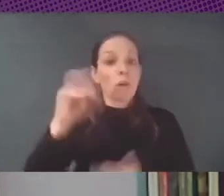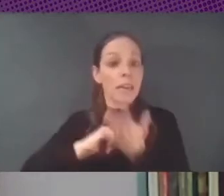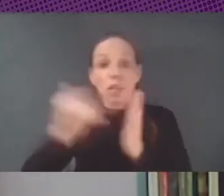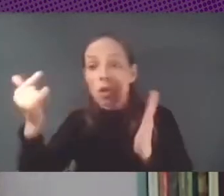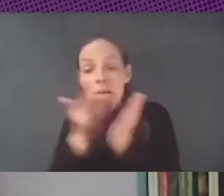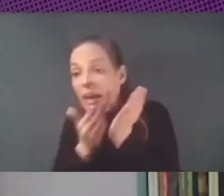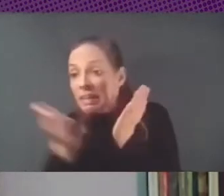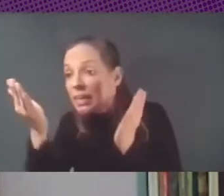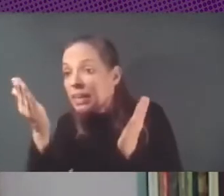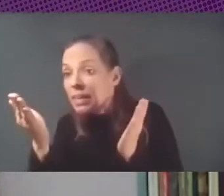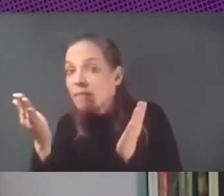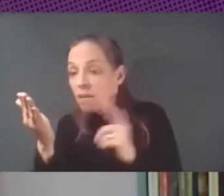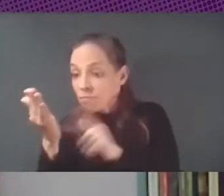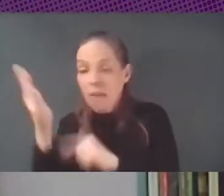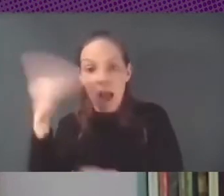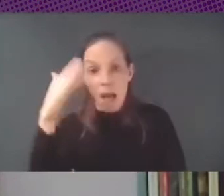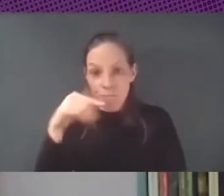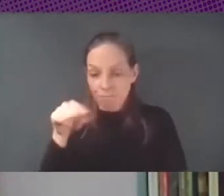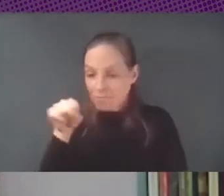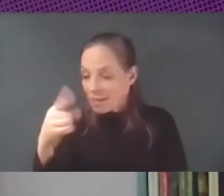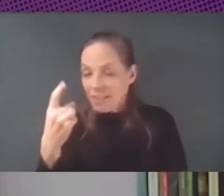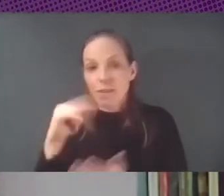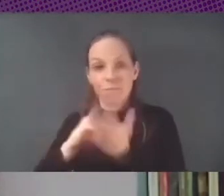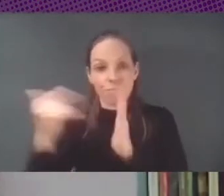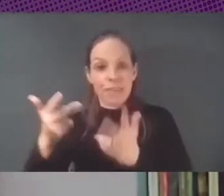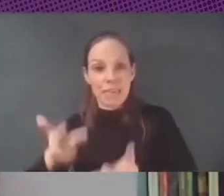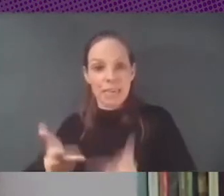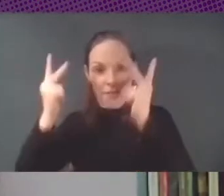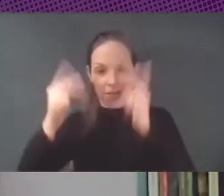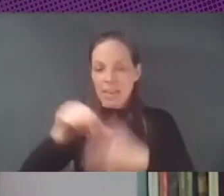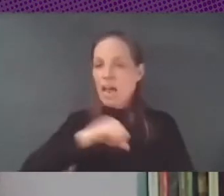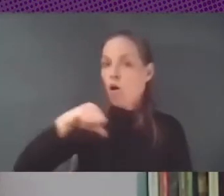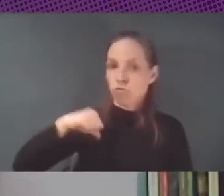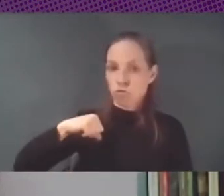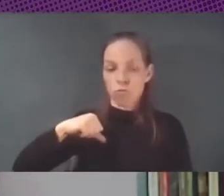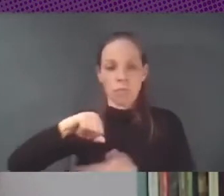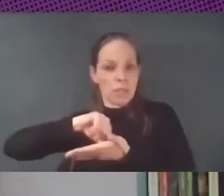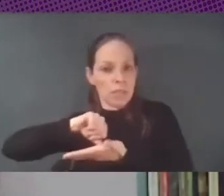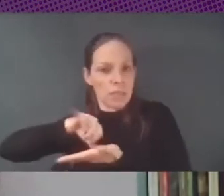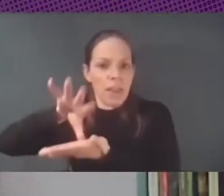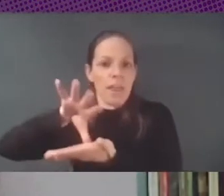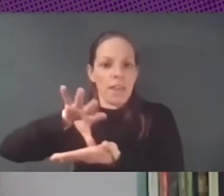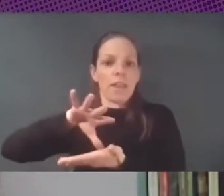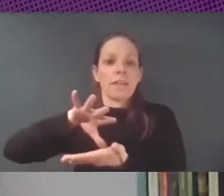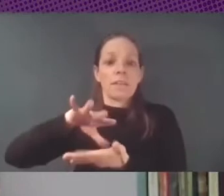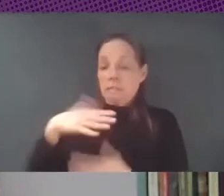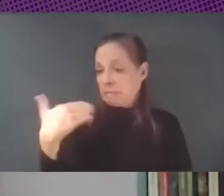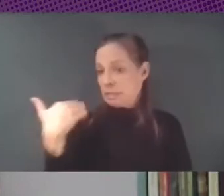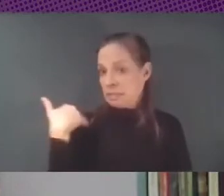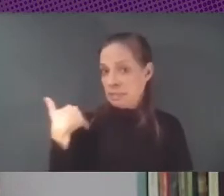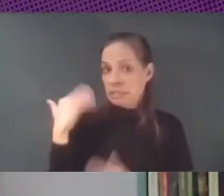libres autónomas descentralizadas incluso en este último tiempo ya en el mundo